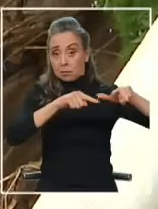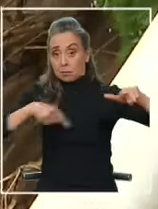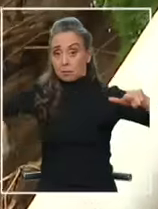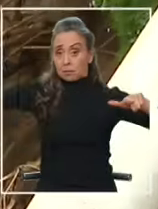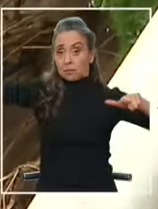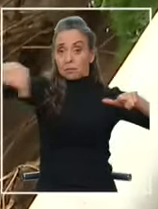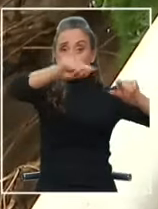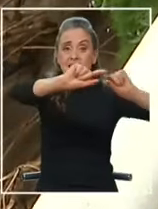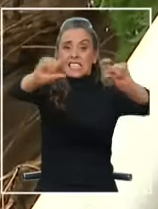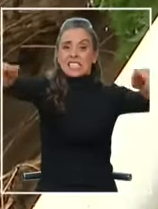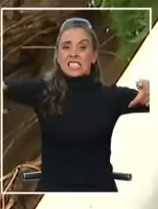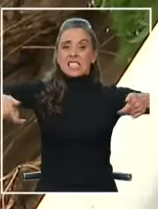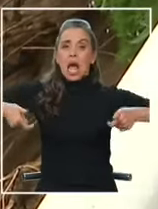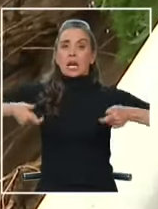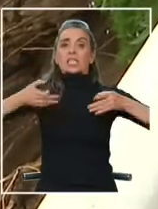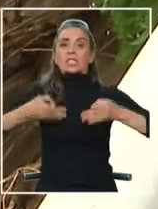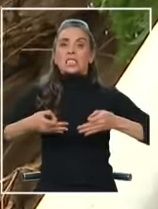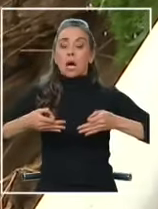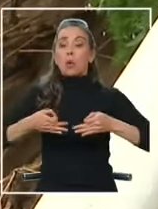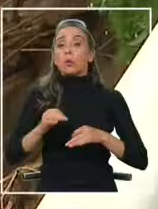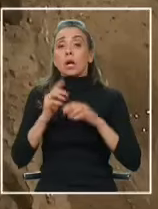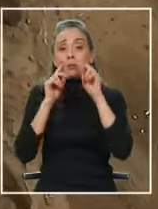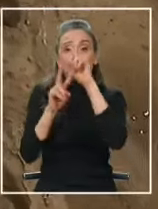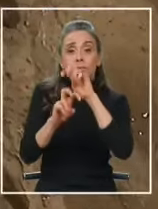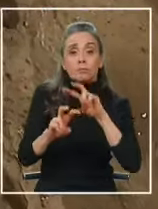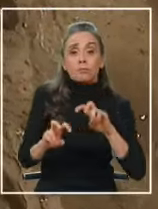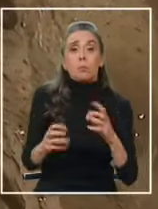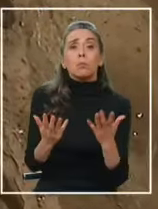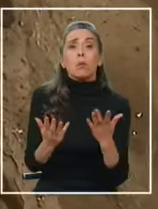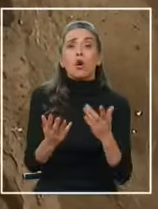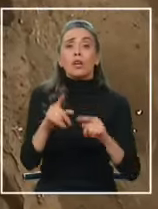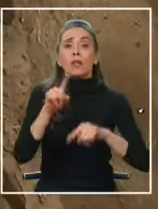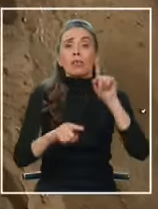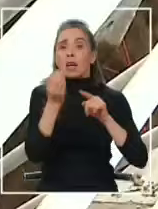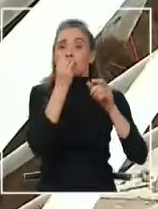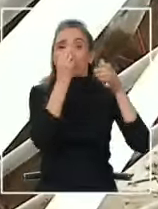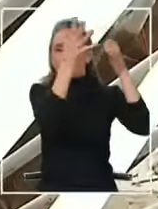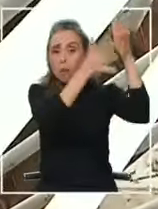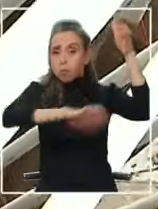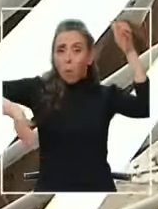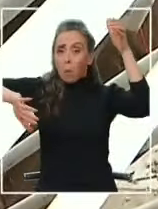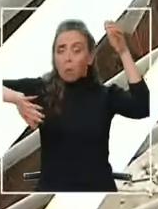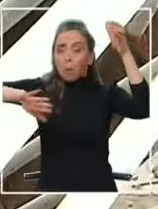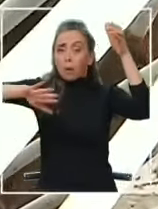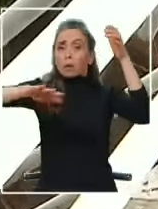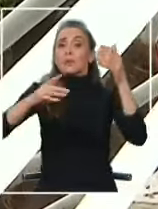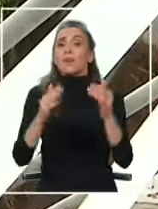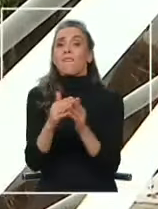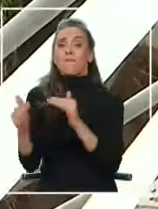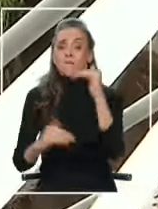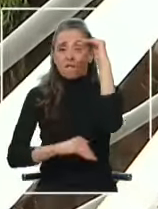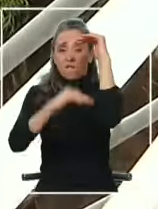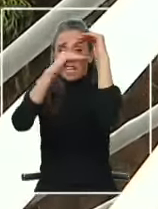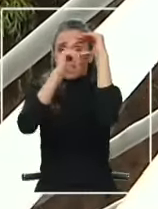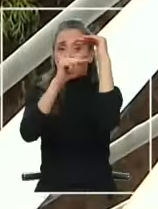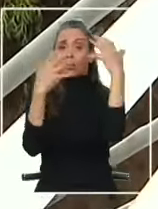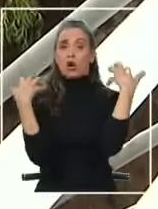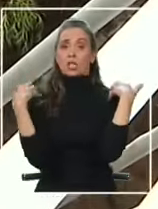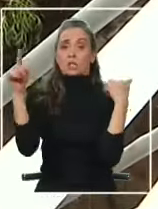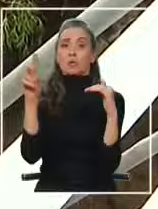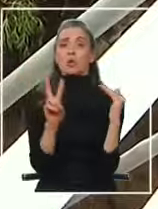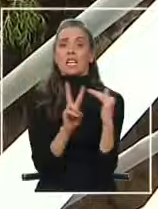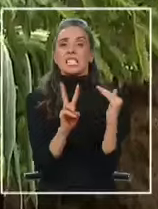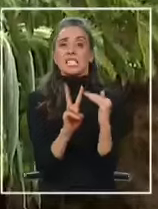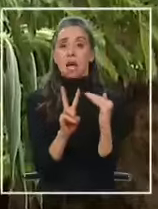seguridad en la zona. También buscan determinar las razones del desprendimiento. Los vecinos atribuyen responsabilidad al